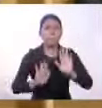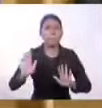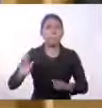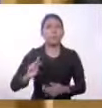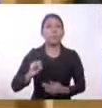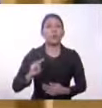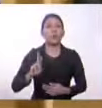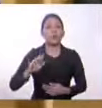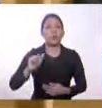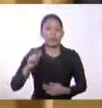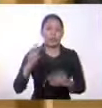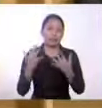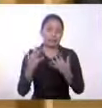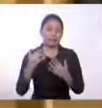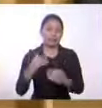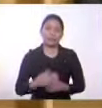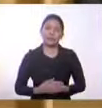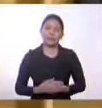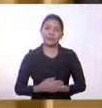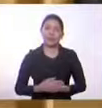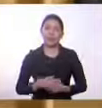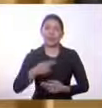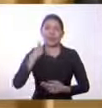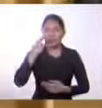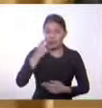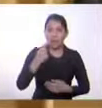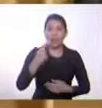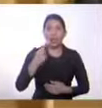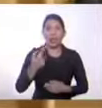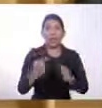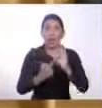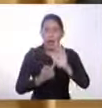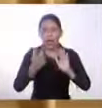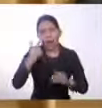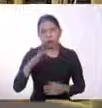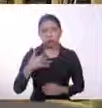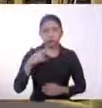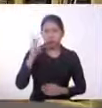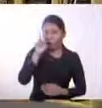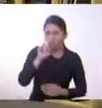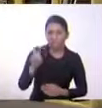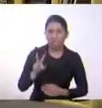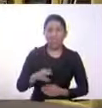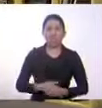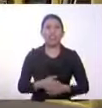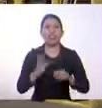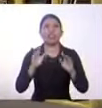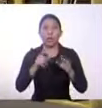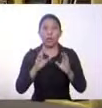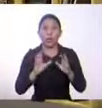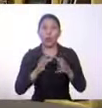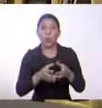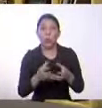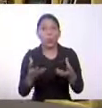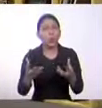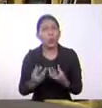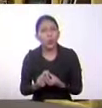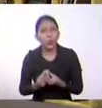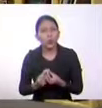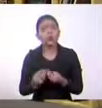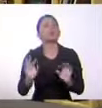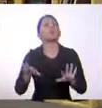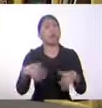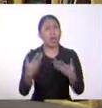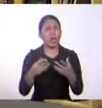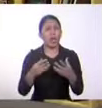hacer cuando retornemos las clases. Y este es un gran ejemplo de que tenemos. Y ahora estoy leyendo que es un grupo minoritario. Ah, por supuesto. ¿Esto grupo